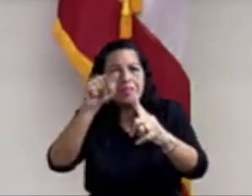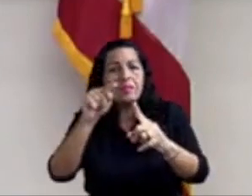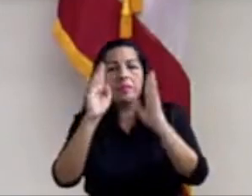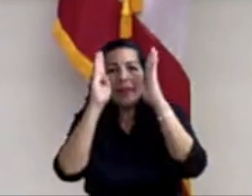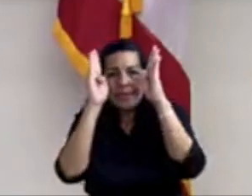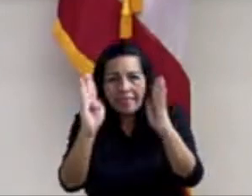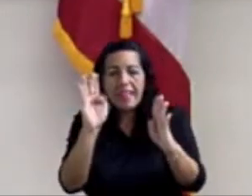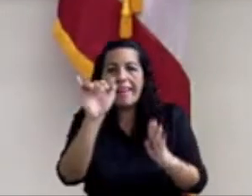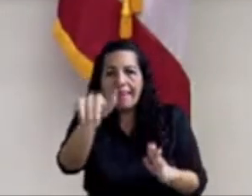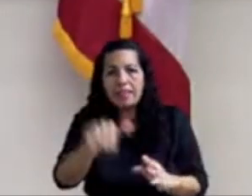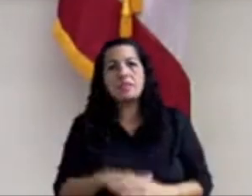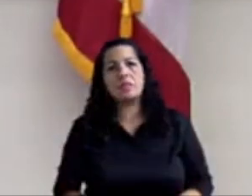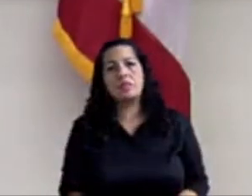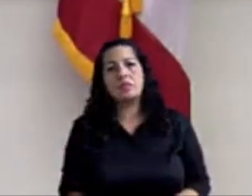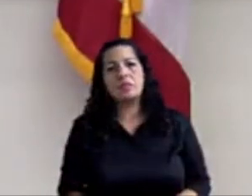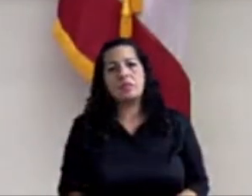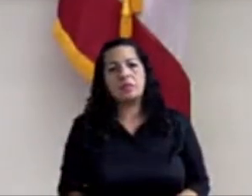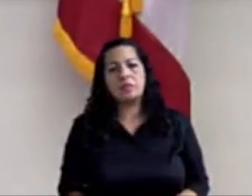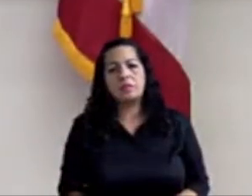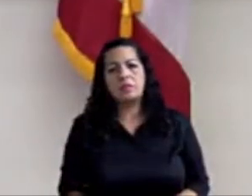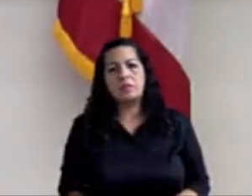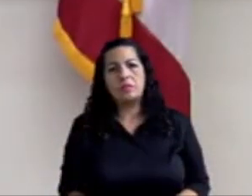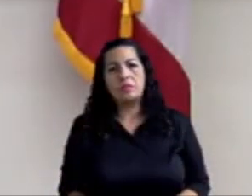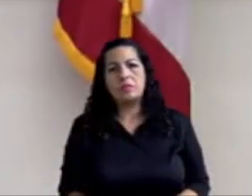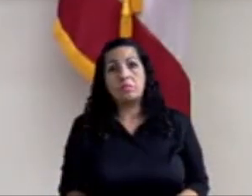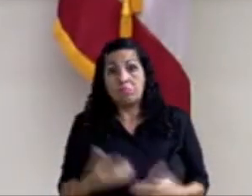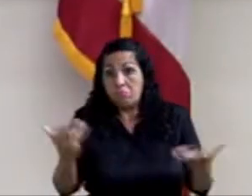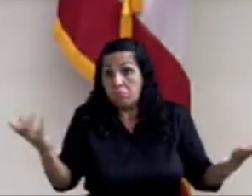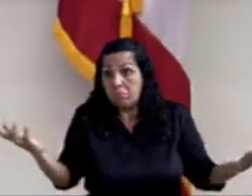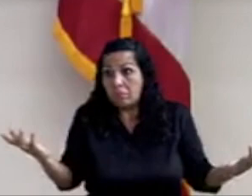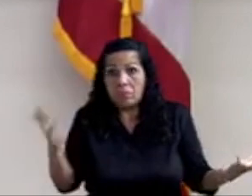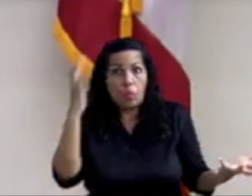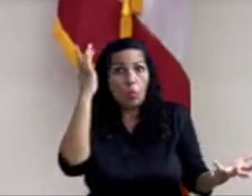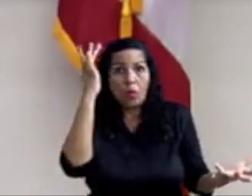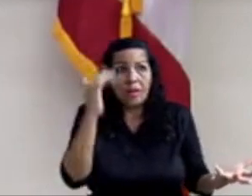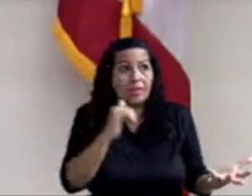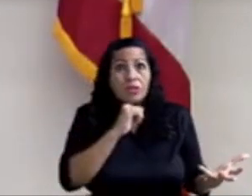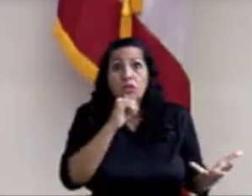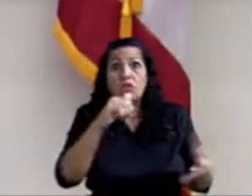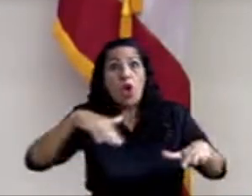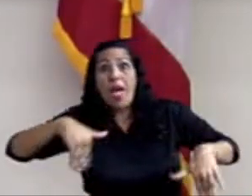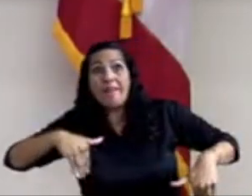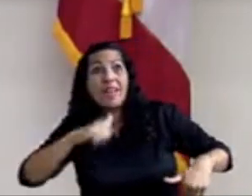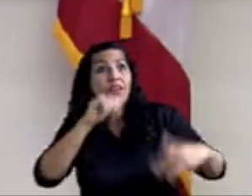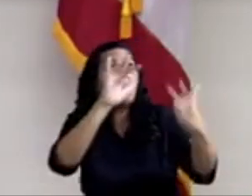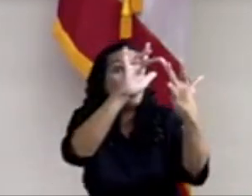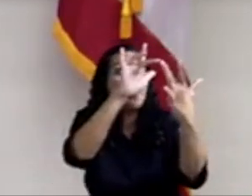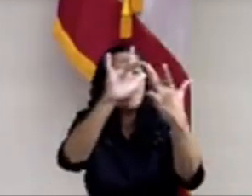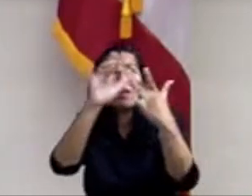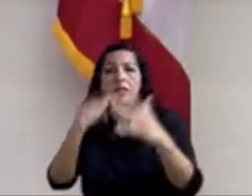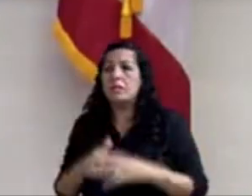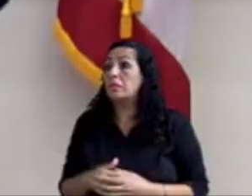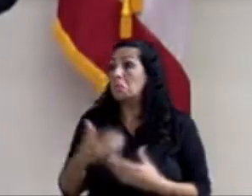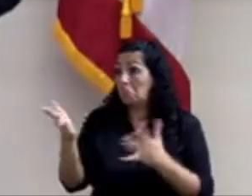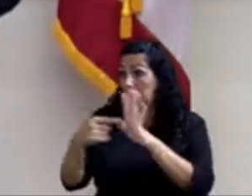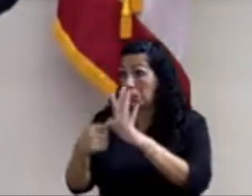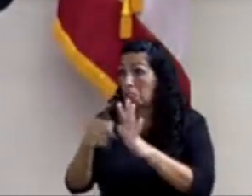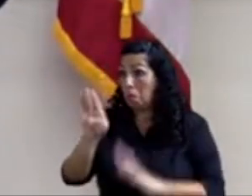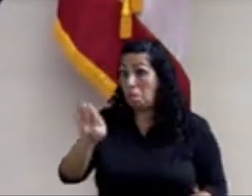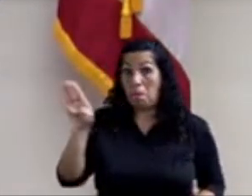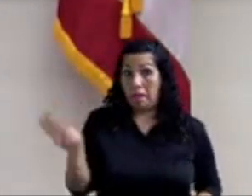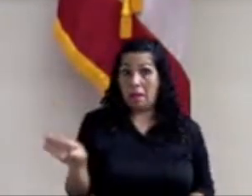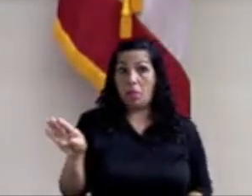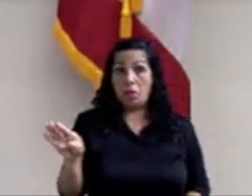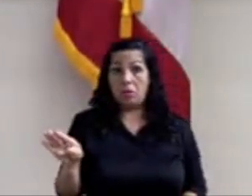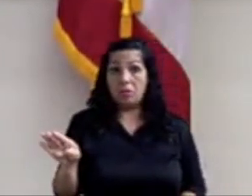pero es precisamente para atender los bolsillos a donde no hayamos llegado. el secretario puede confirmar. el de Bayamón, que sí